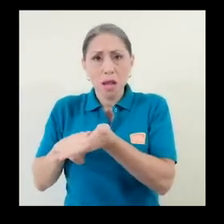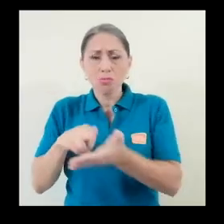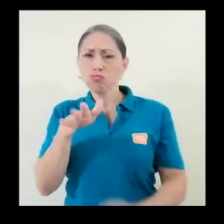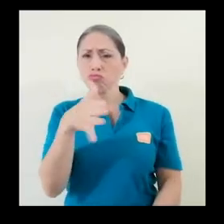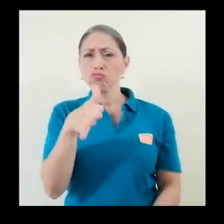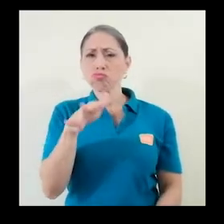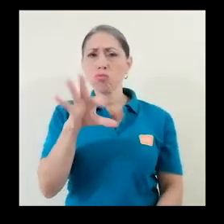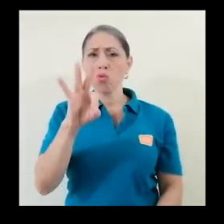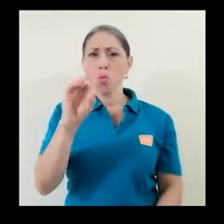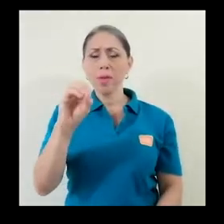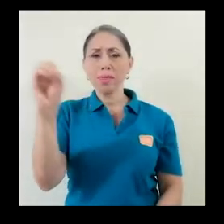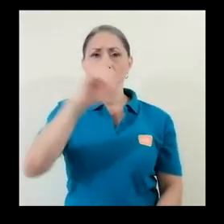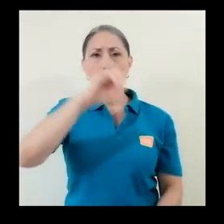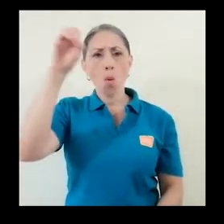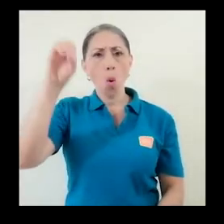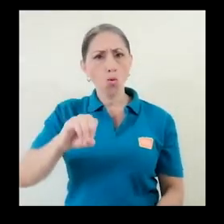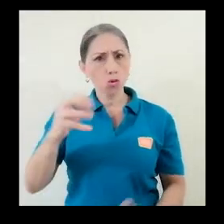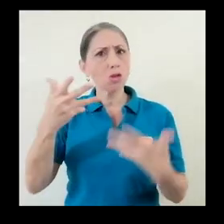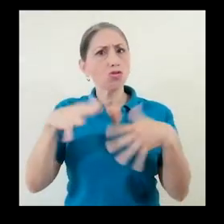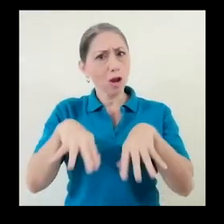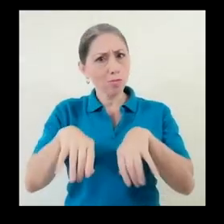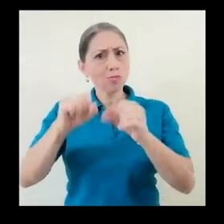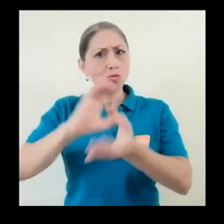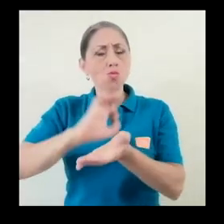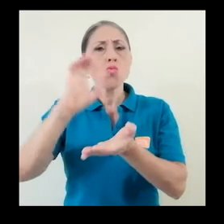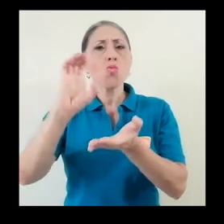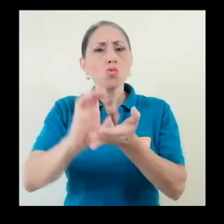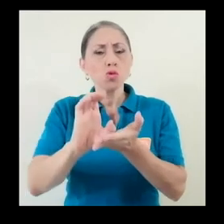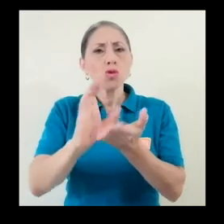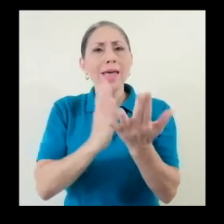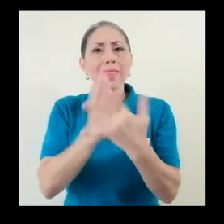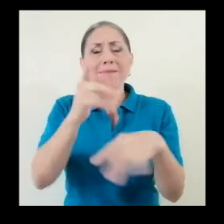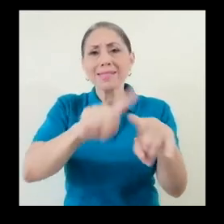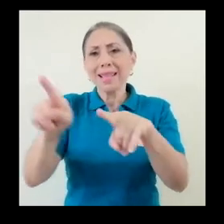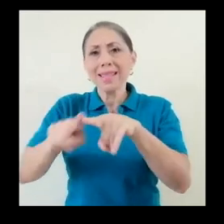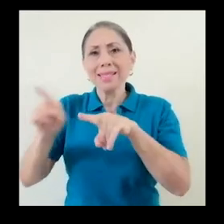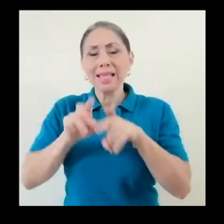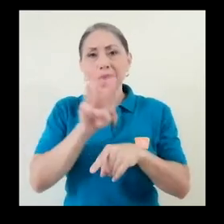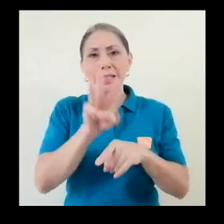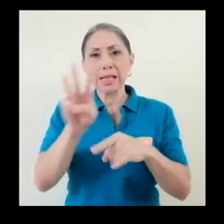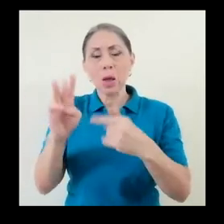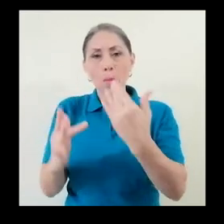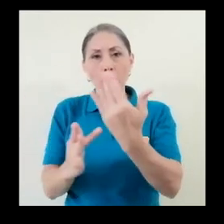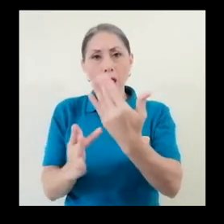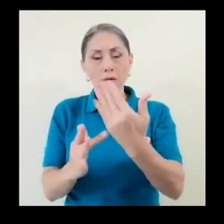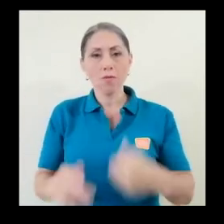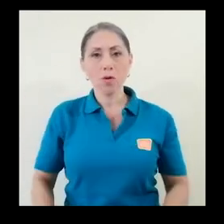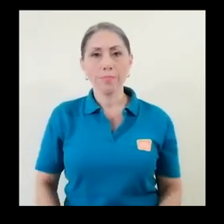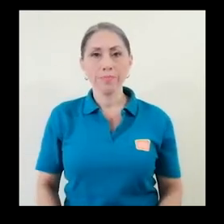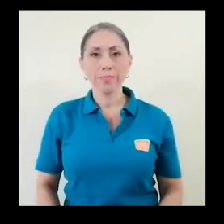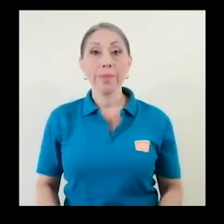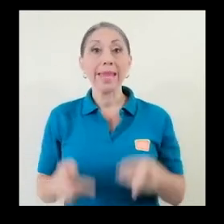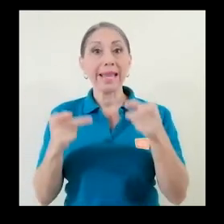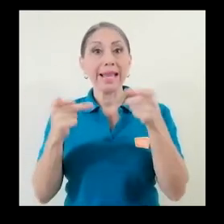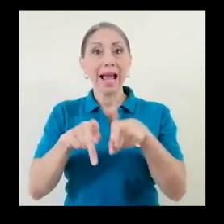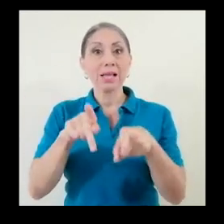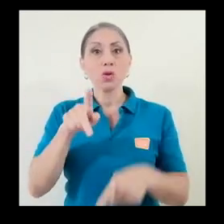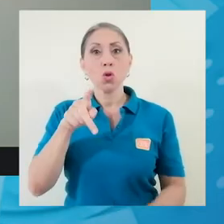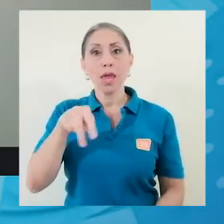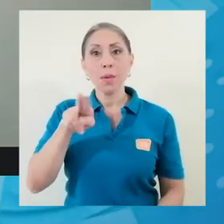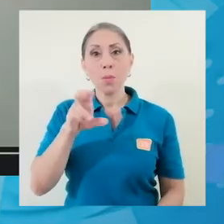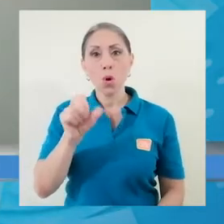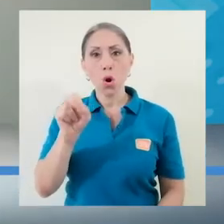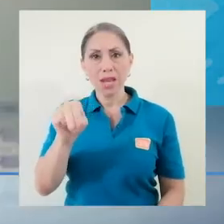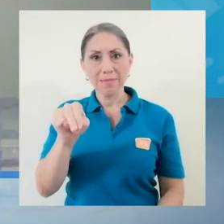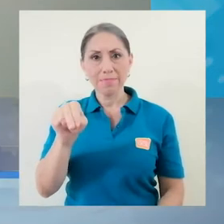cerca de un 90% están llevando sus cursos a través de distintas plataformas. En el caso de Pro